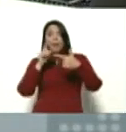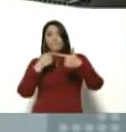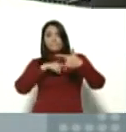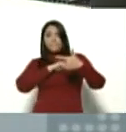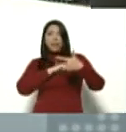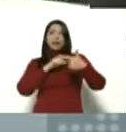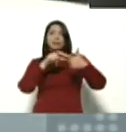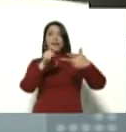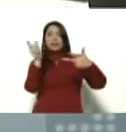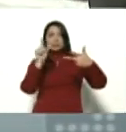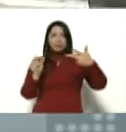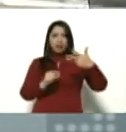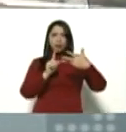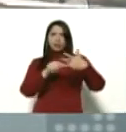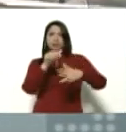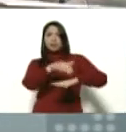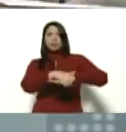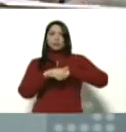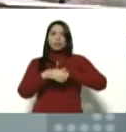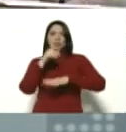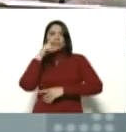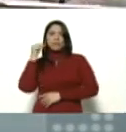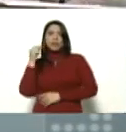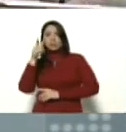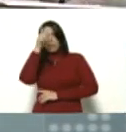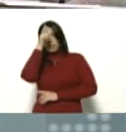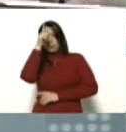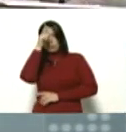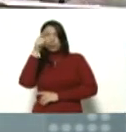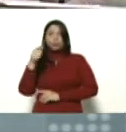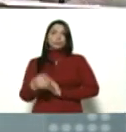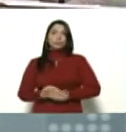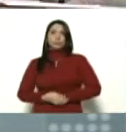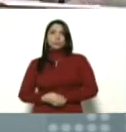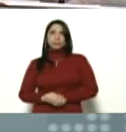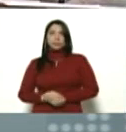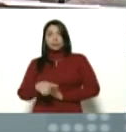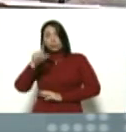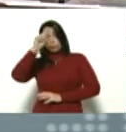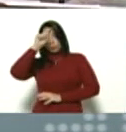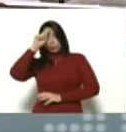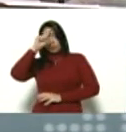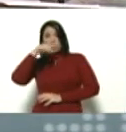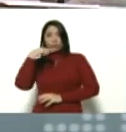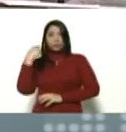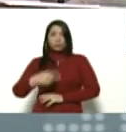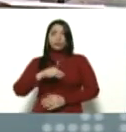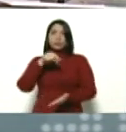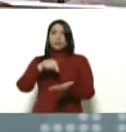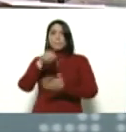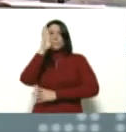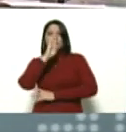Unido, Francia, Alemania, Turquía, Rusia, Irán y Brasil. Brasil hoy superó a China.